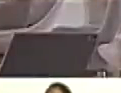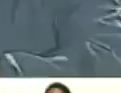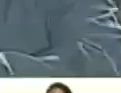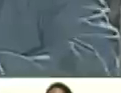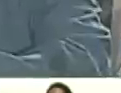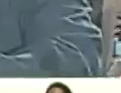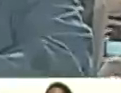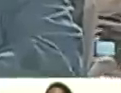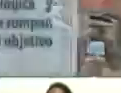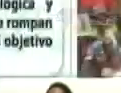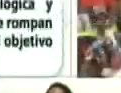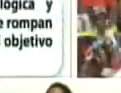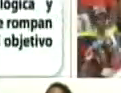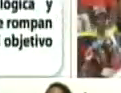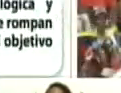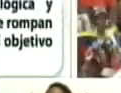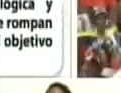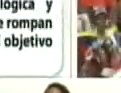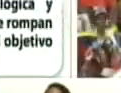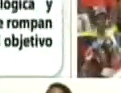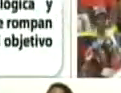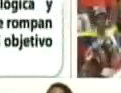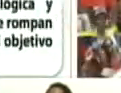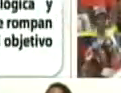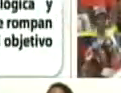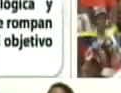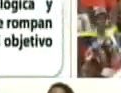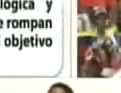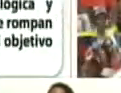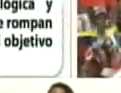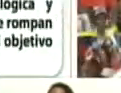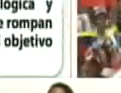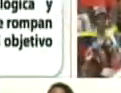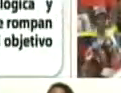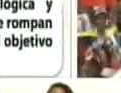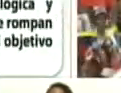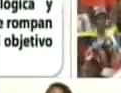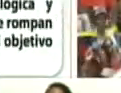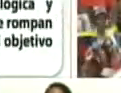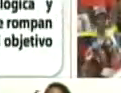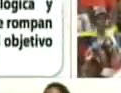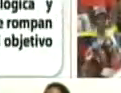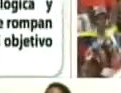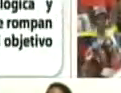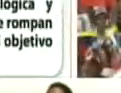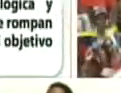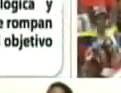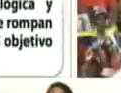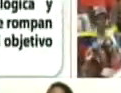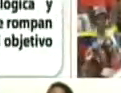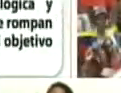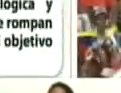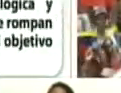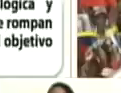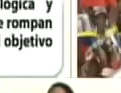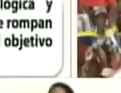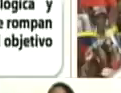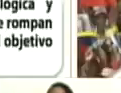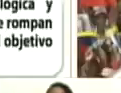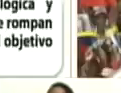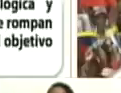acción, avanzar en la independencia integral de Venezuela y la descolonización,